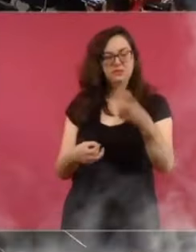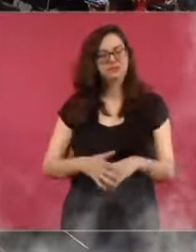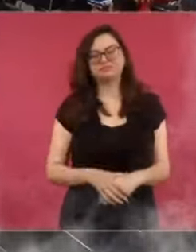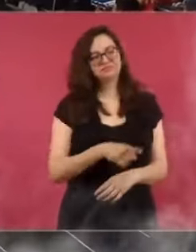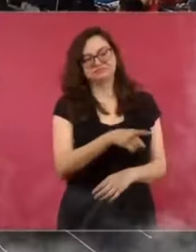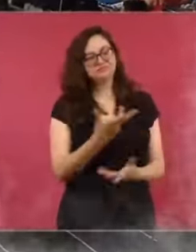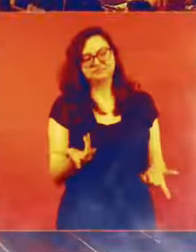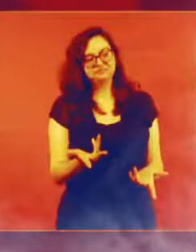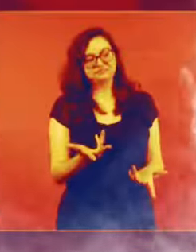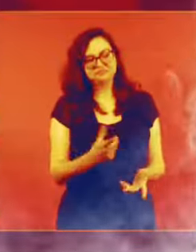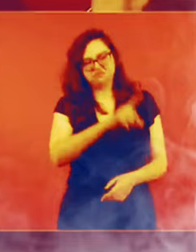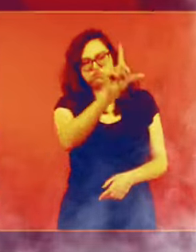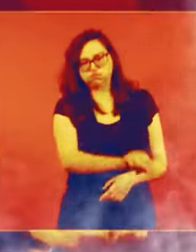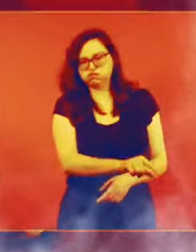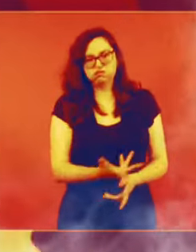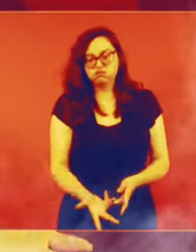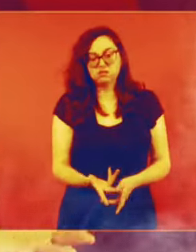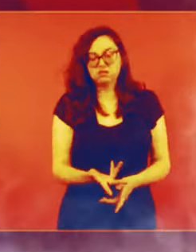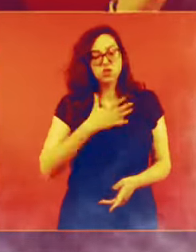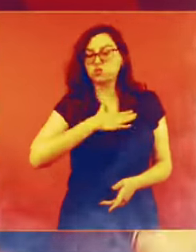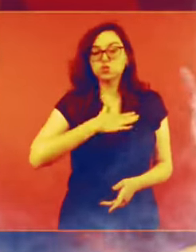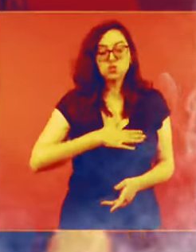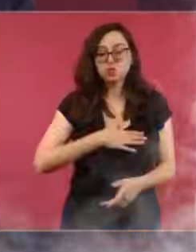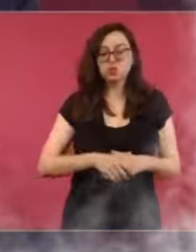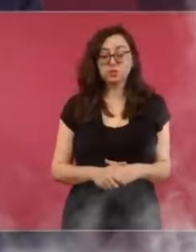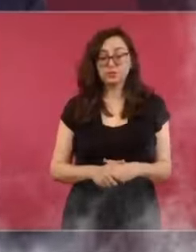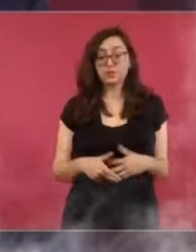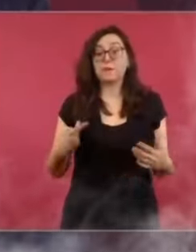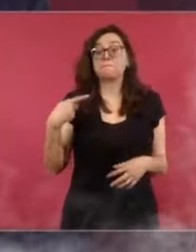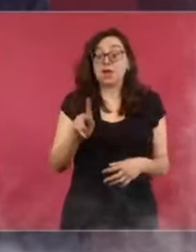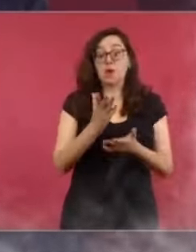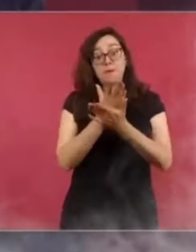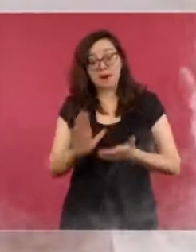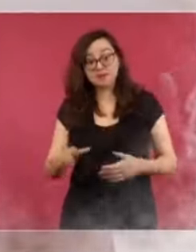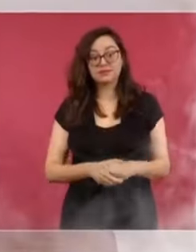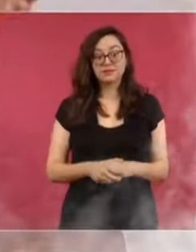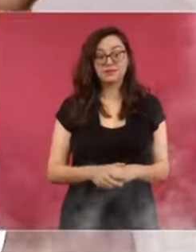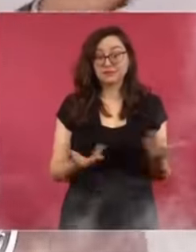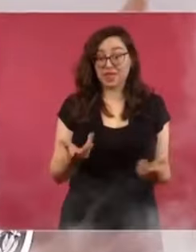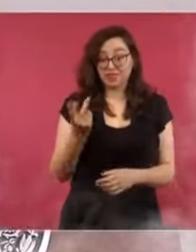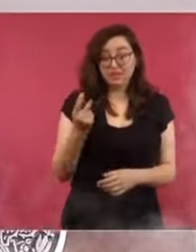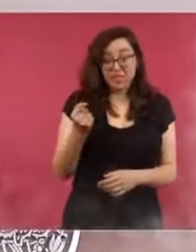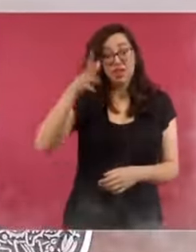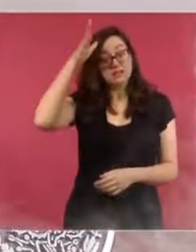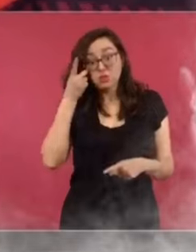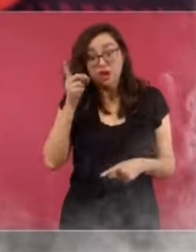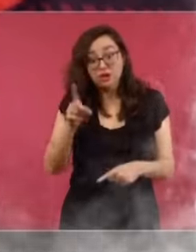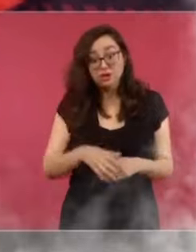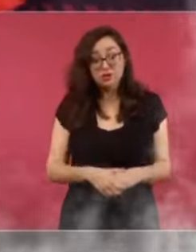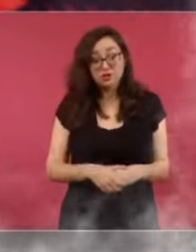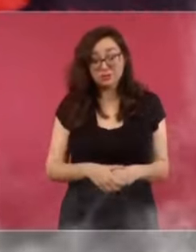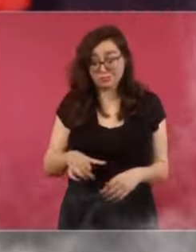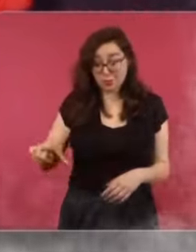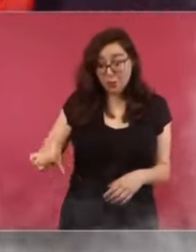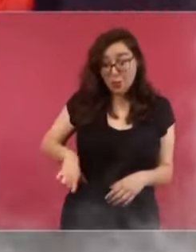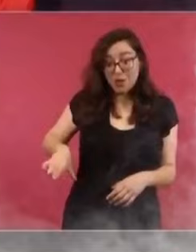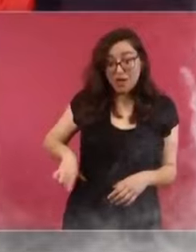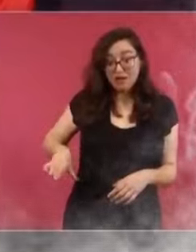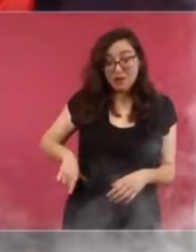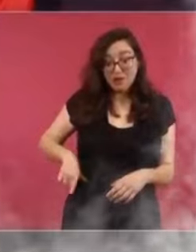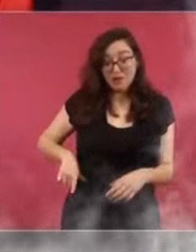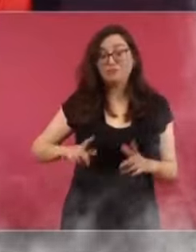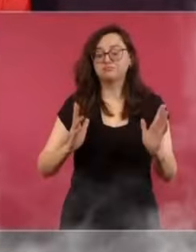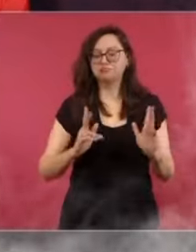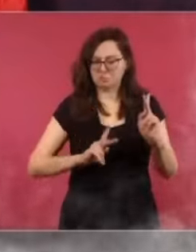fíjense, aprovechando un medio de comunicación concesionado. Porque no deja de ser una concesión pública, que se utiliza para defender